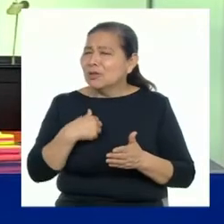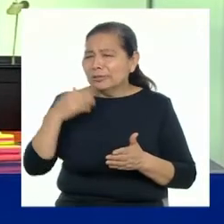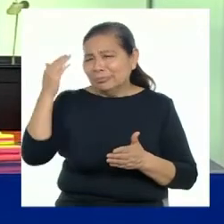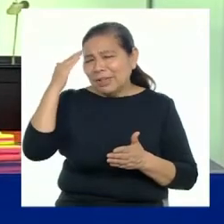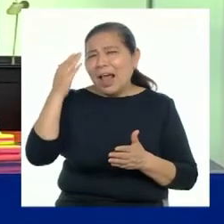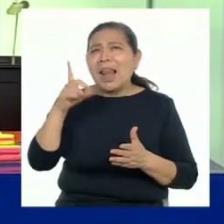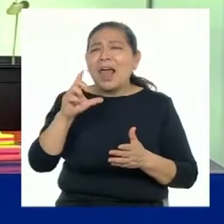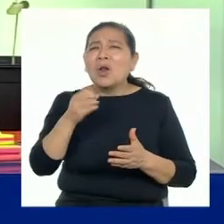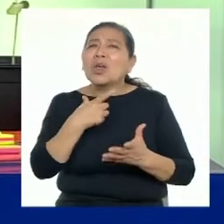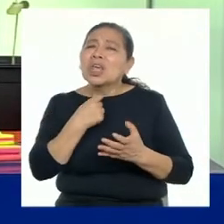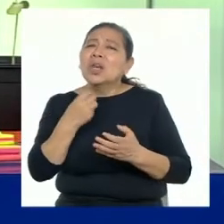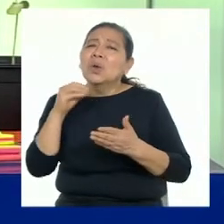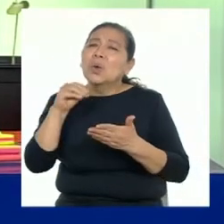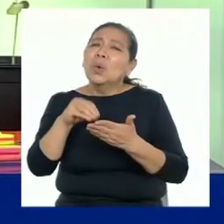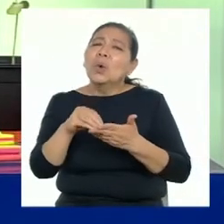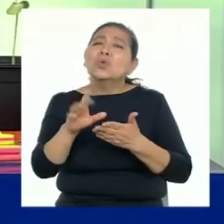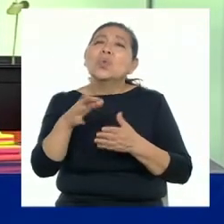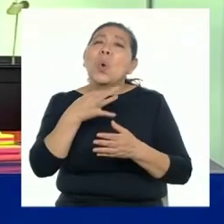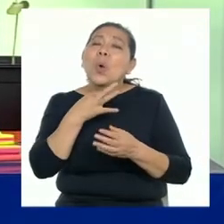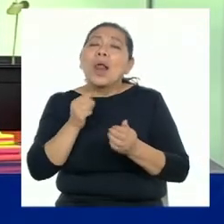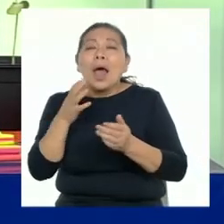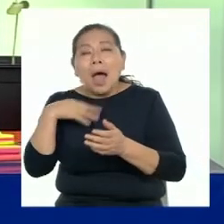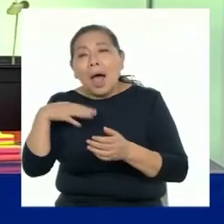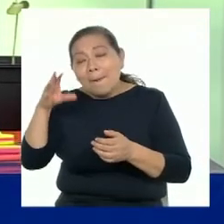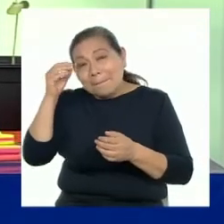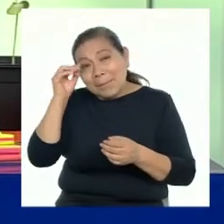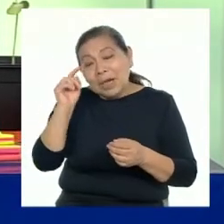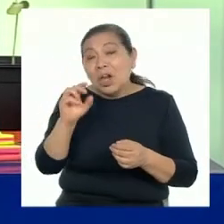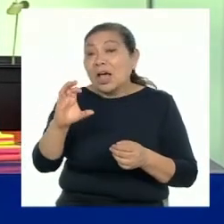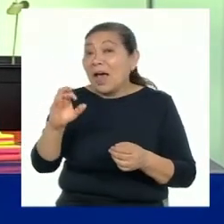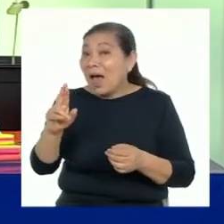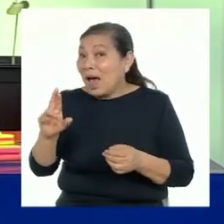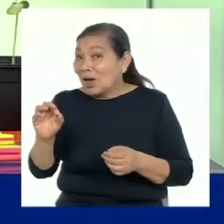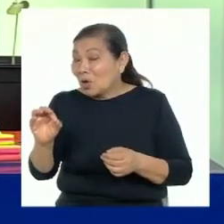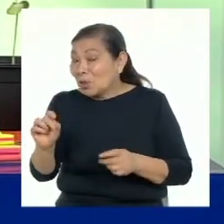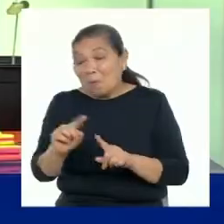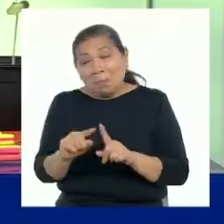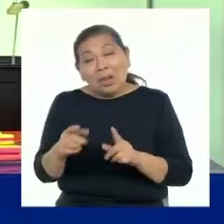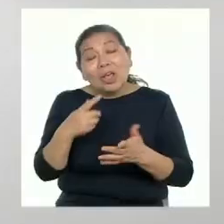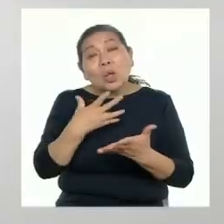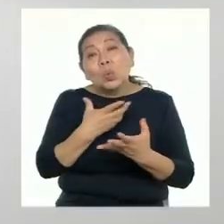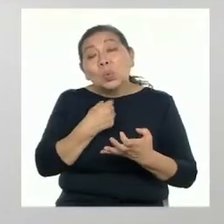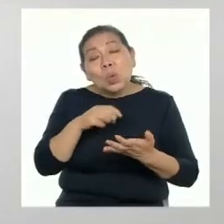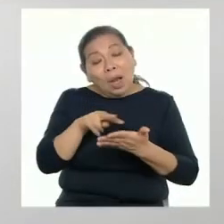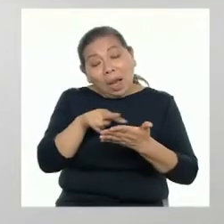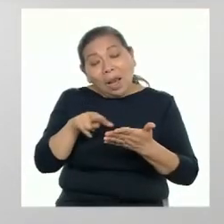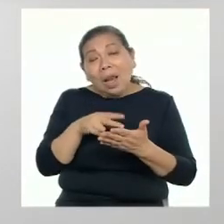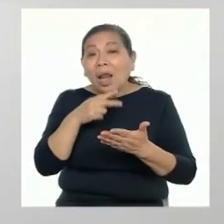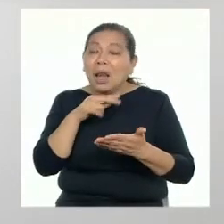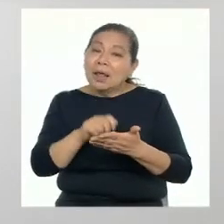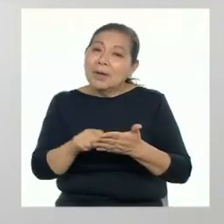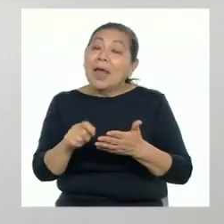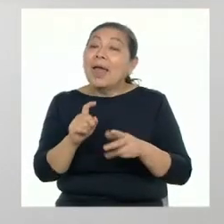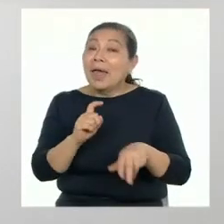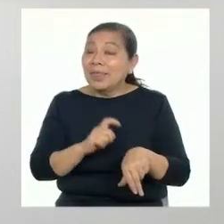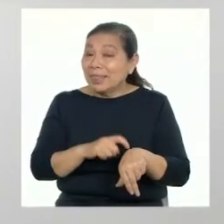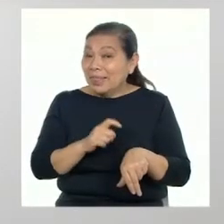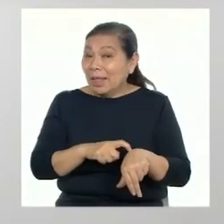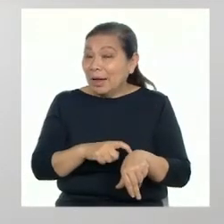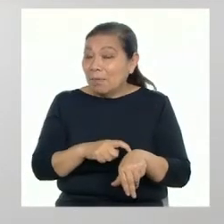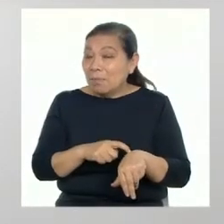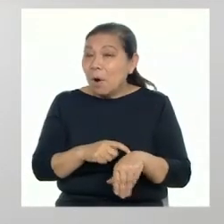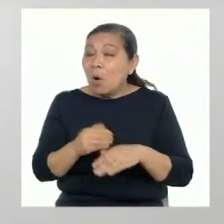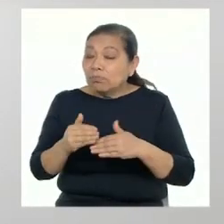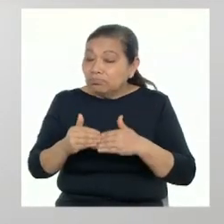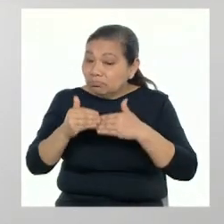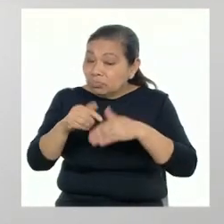Lalo quiere trabajar como asistente de su abuelo para aprender, mientras que Carlos quiere estudiar literatura. Tres, el tiempo que tomará llevar